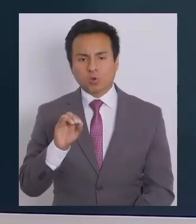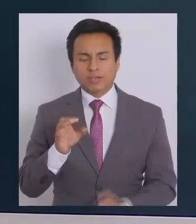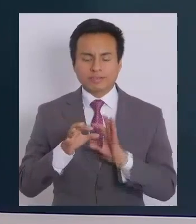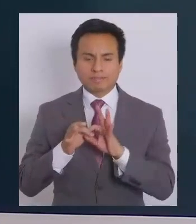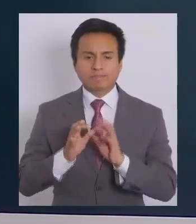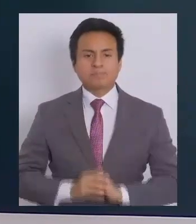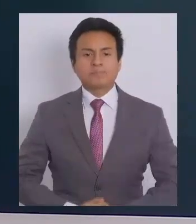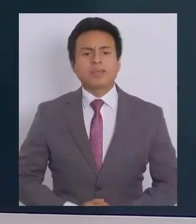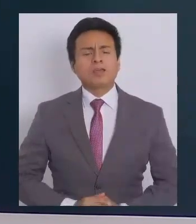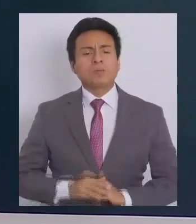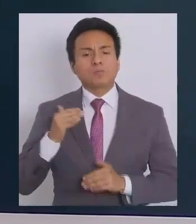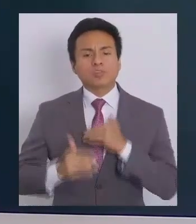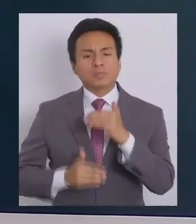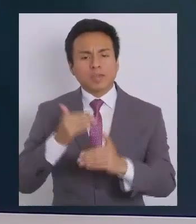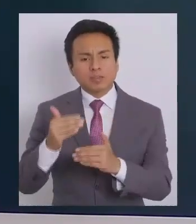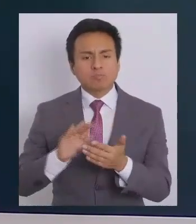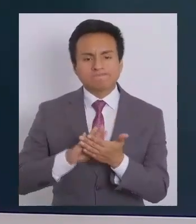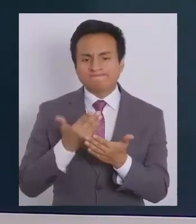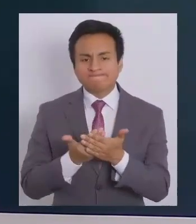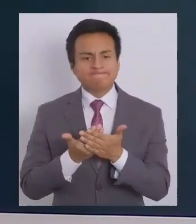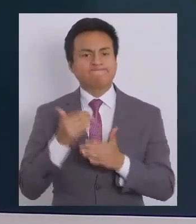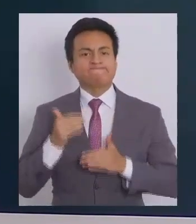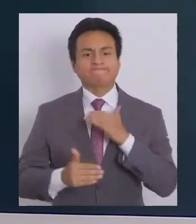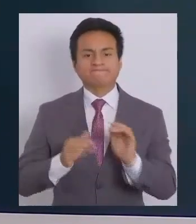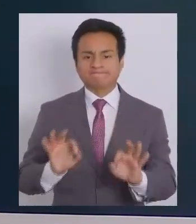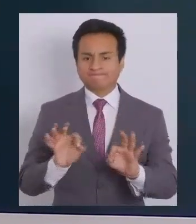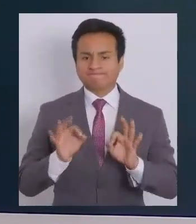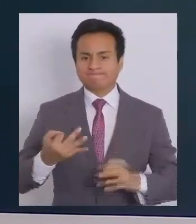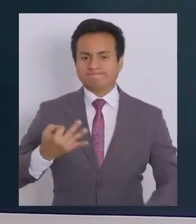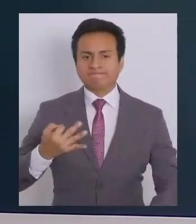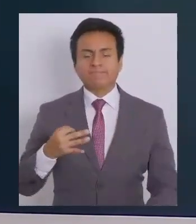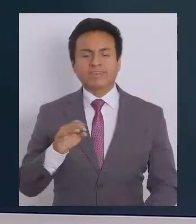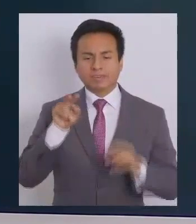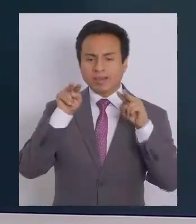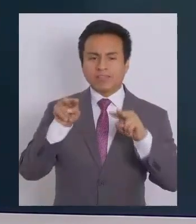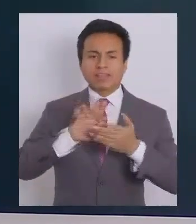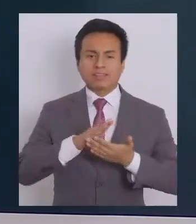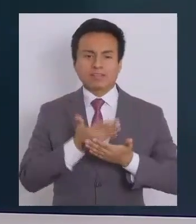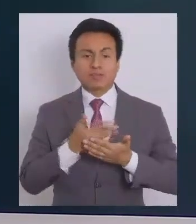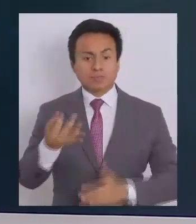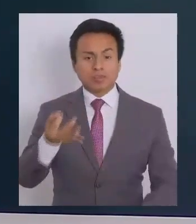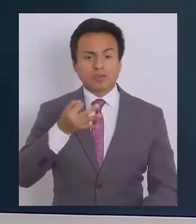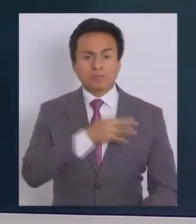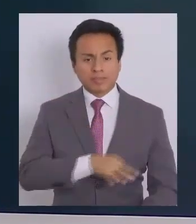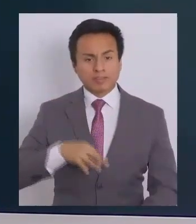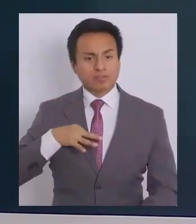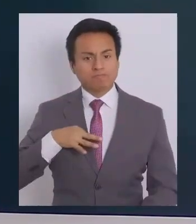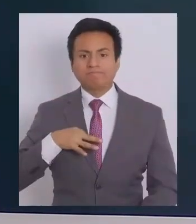El procedimiento, el proceso ha sido un proceso impecable desde el punto de vista de salud. Como ha dicho el Ministro,